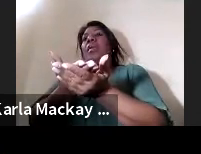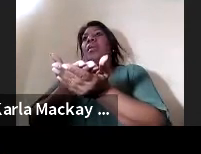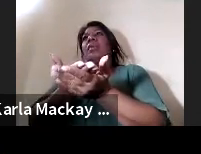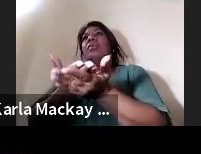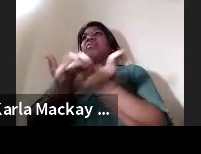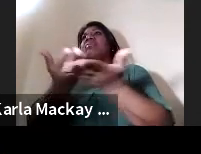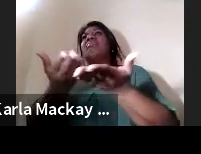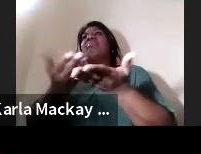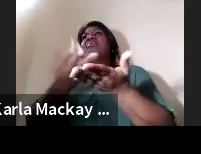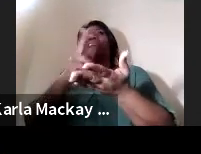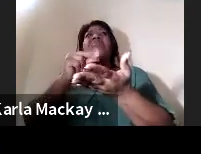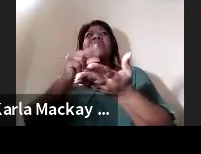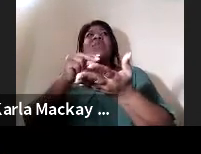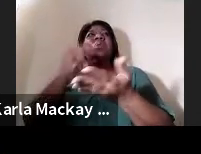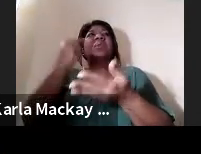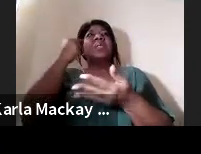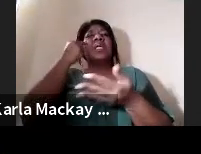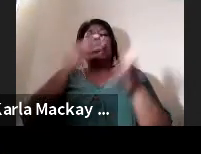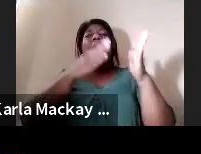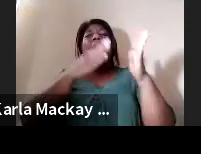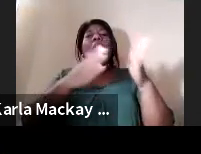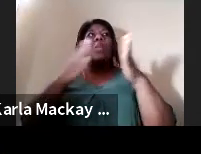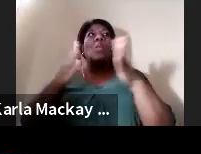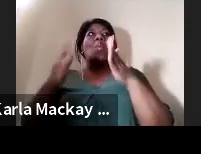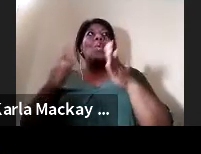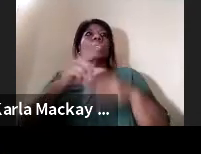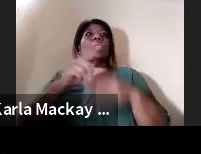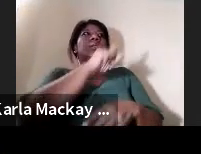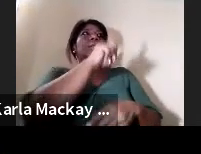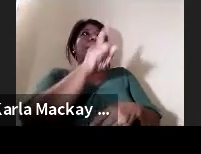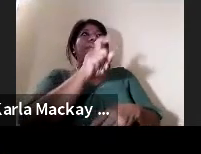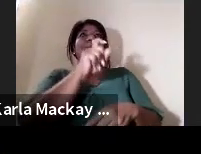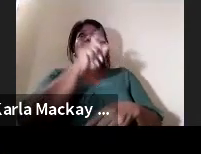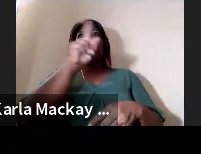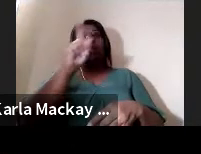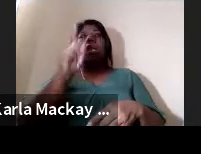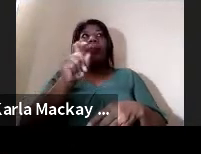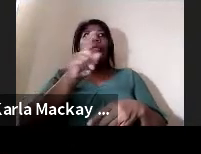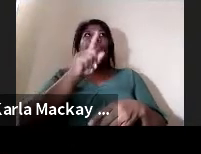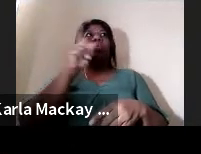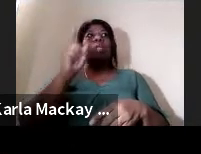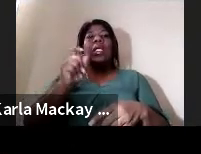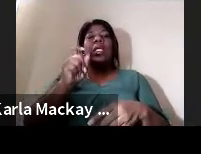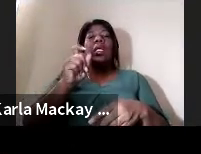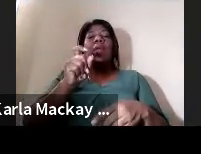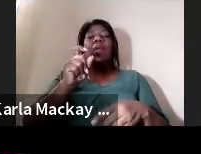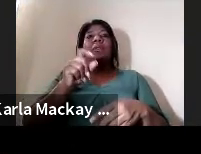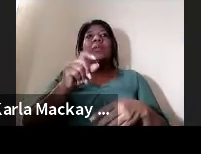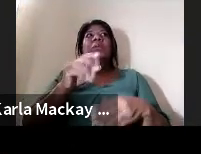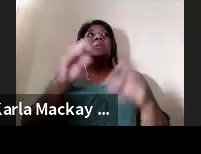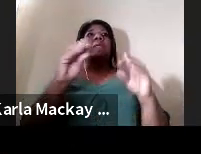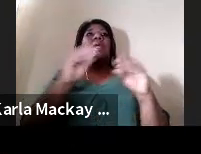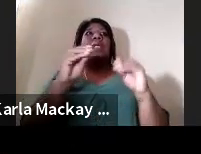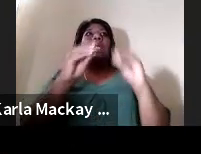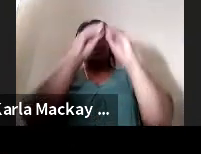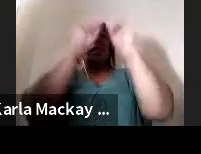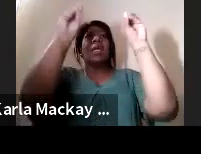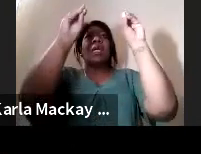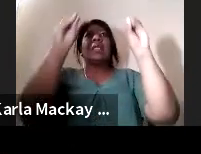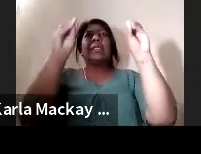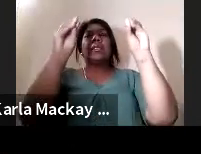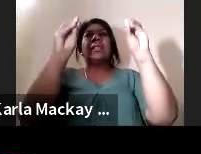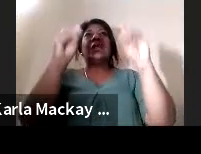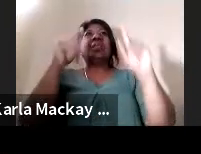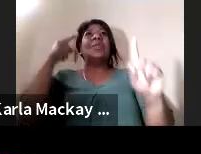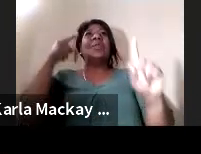sistematización, un orden entre las preguntas, entre algunos elementos, entre que el título no concordaba con los objetivos